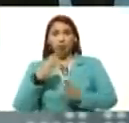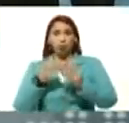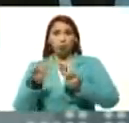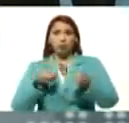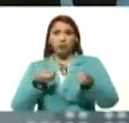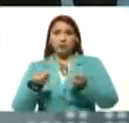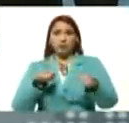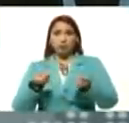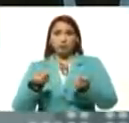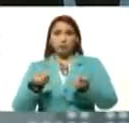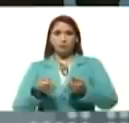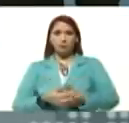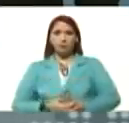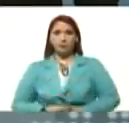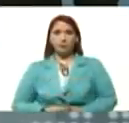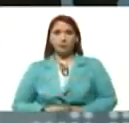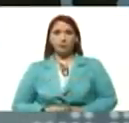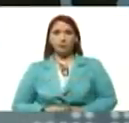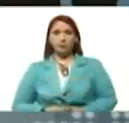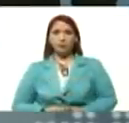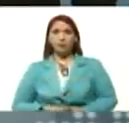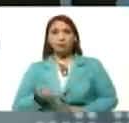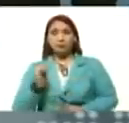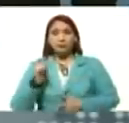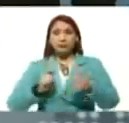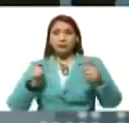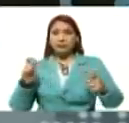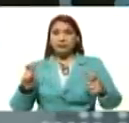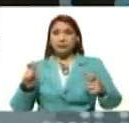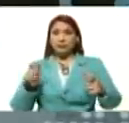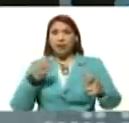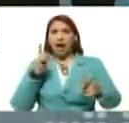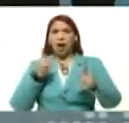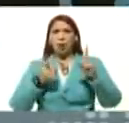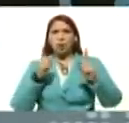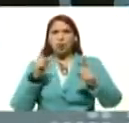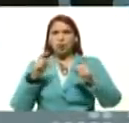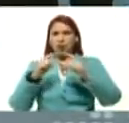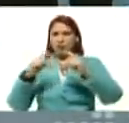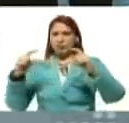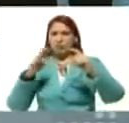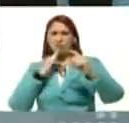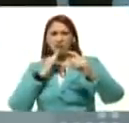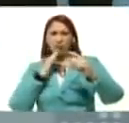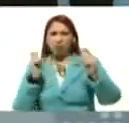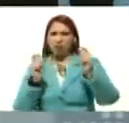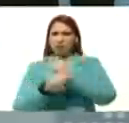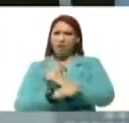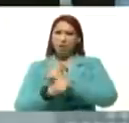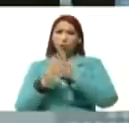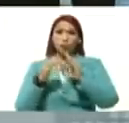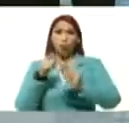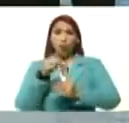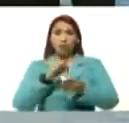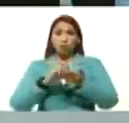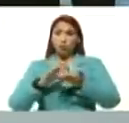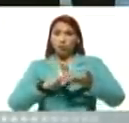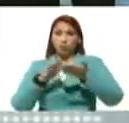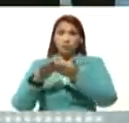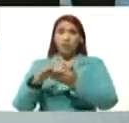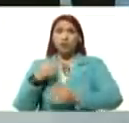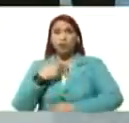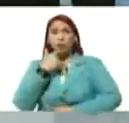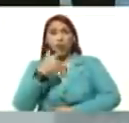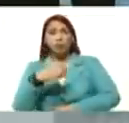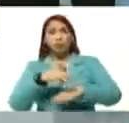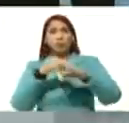servicios, hubo gente, que le aparecieron, algunas cuentas modificadas, todo eso, se va a resolver, y le he dicho, a la